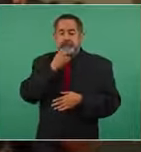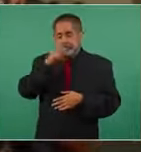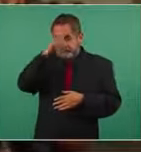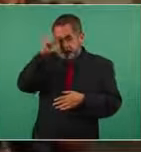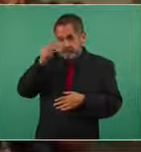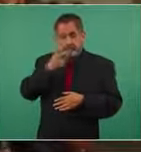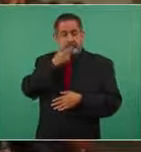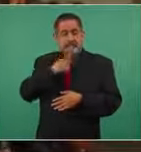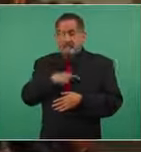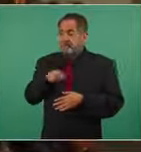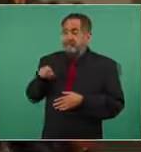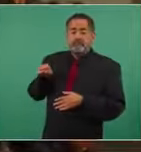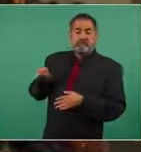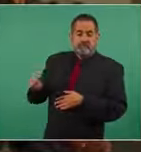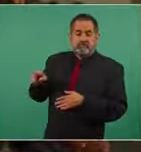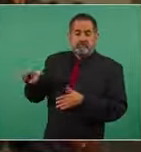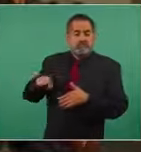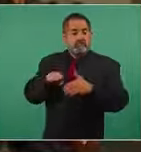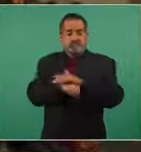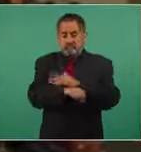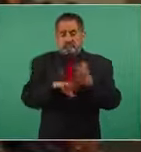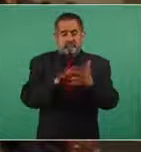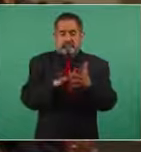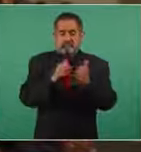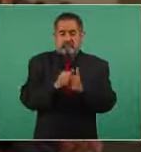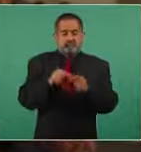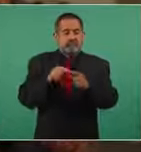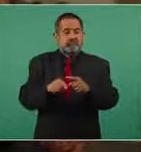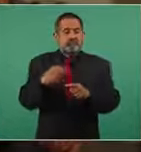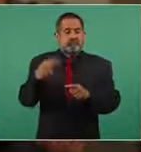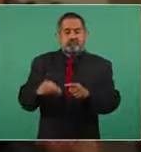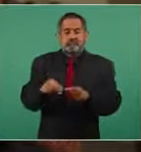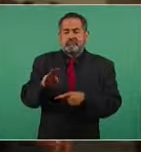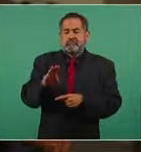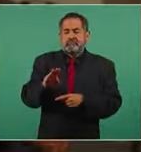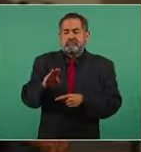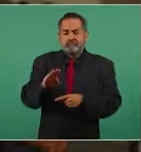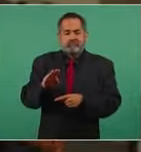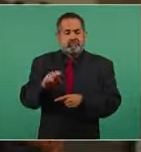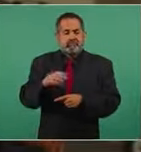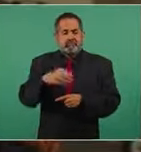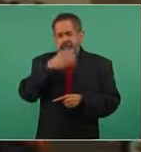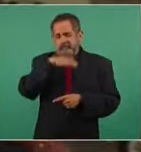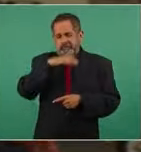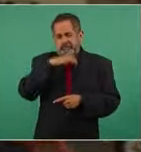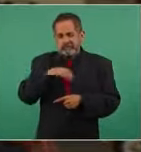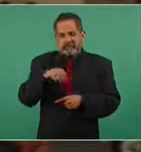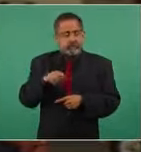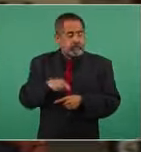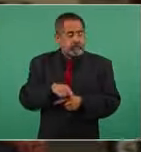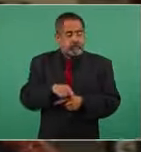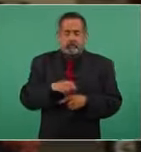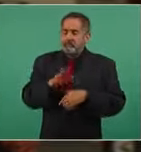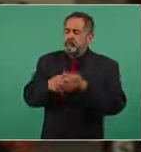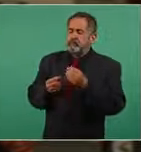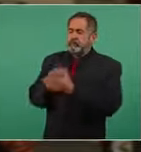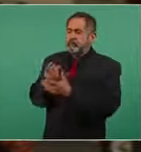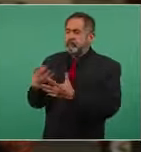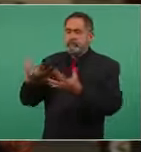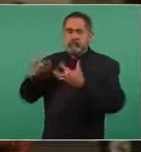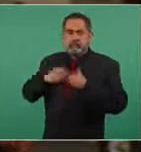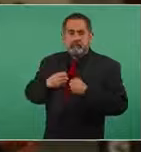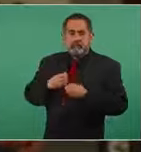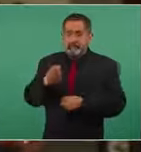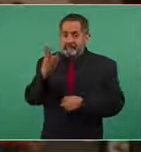la compañera estaba en la prisión estatal que se llama Venustiano Carranza y cuando salí ya me estaban esperando tres patrullas